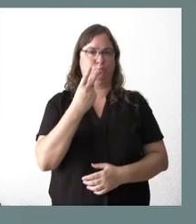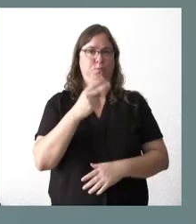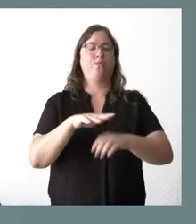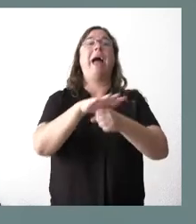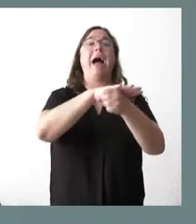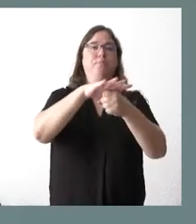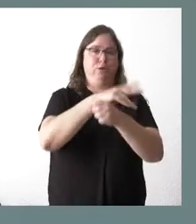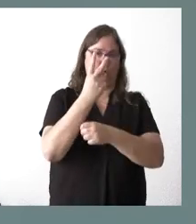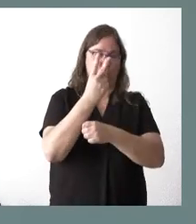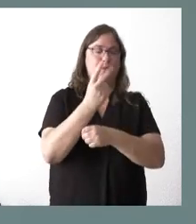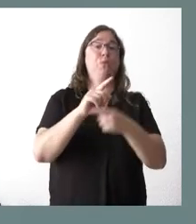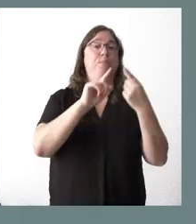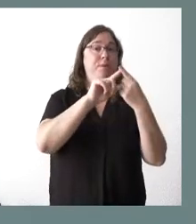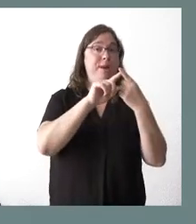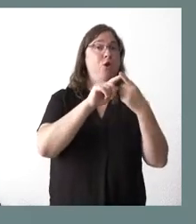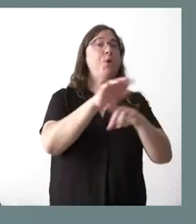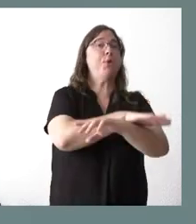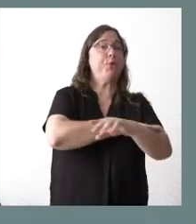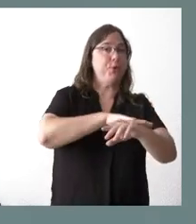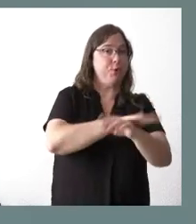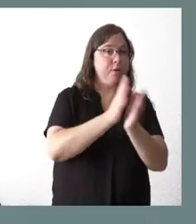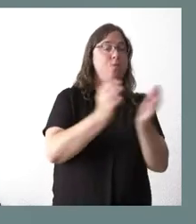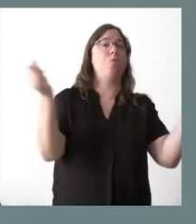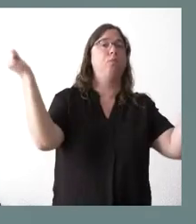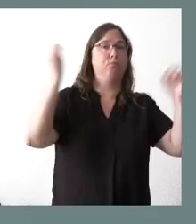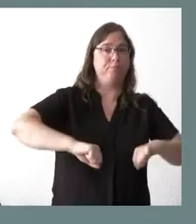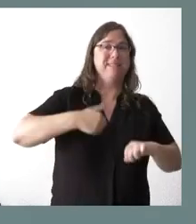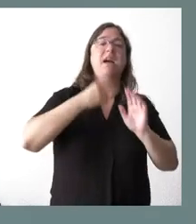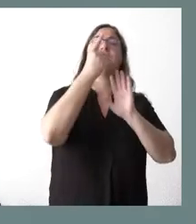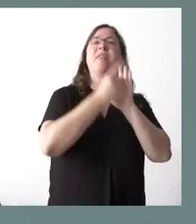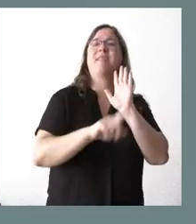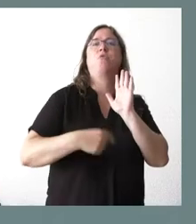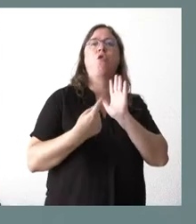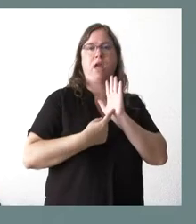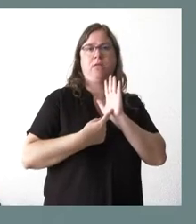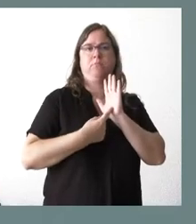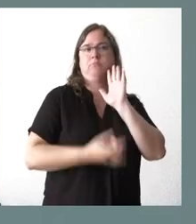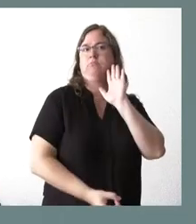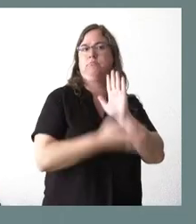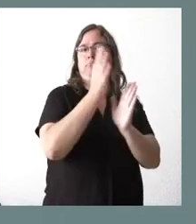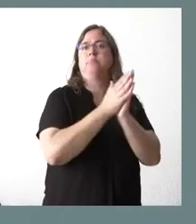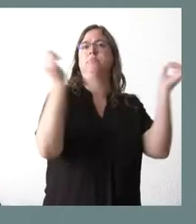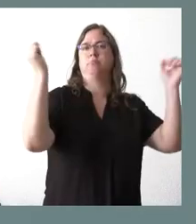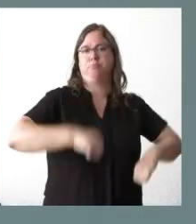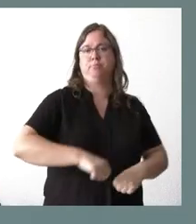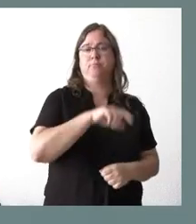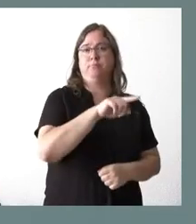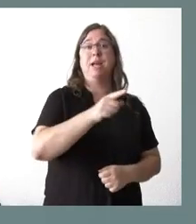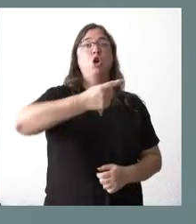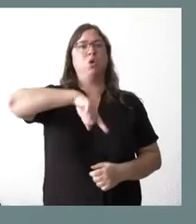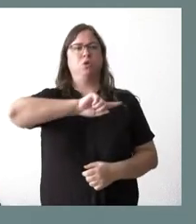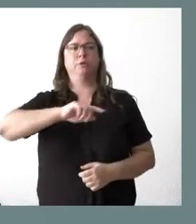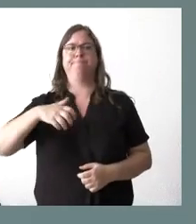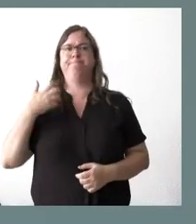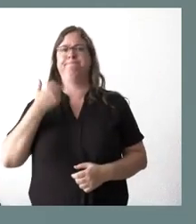aprobación, llegó a aprobar y está en vigor un decreto ley. Sí. Y nosotros nos quejamos